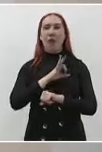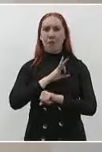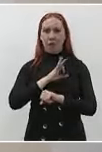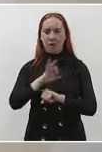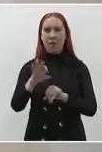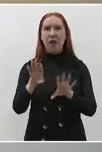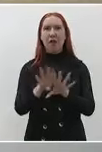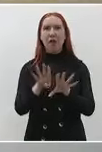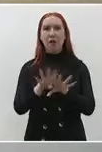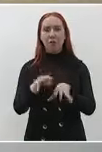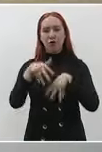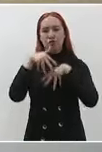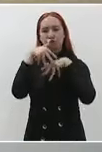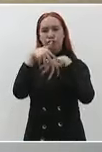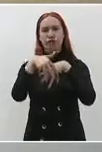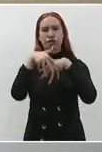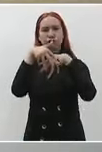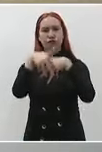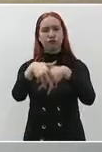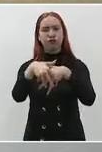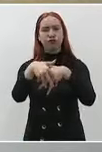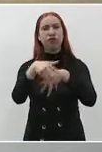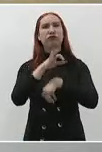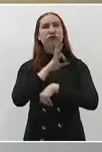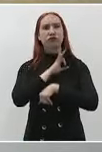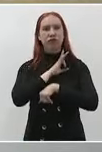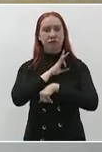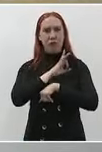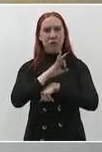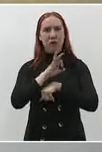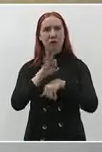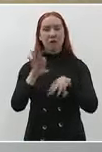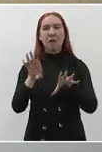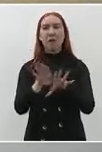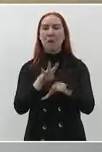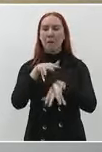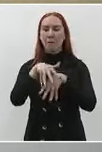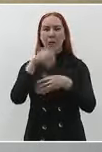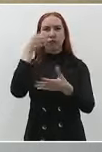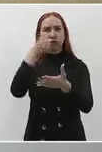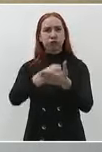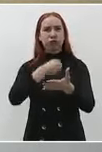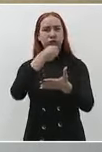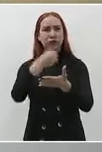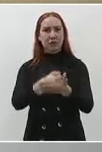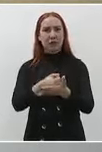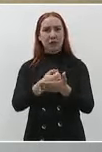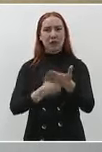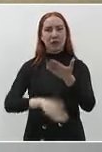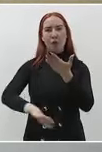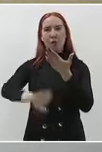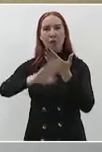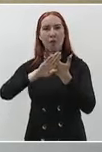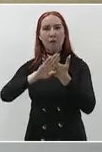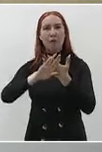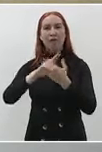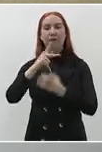en contra de la dictadura porfirista y falló